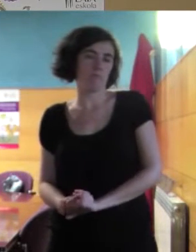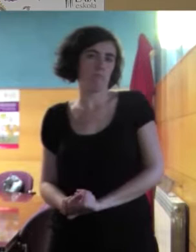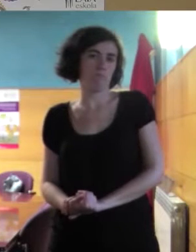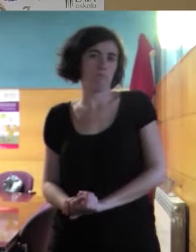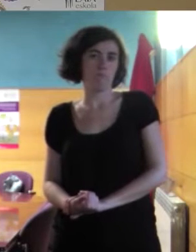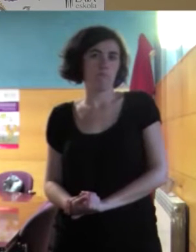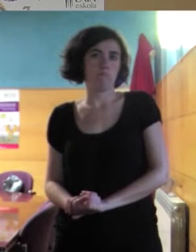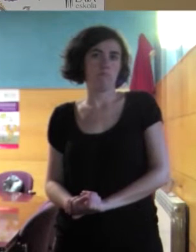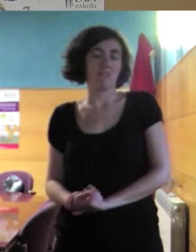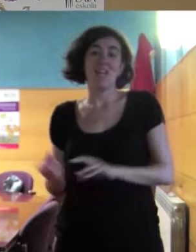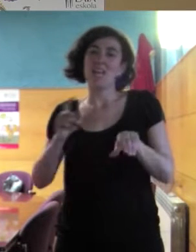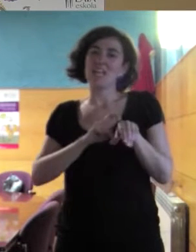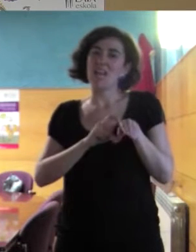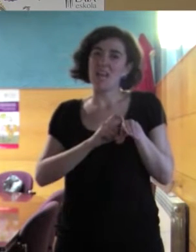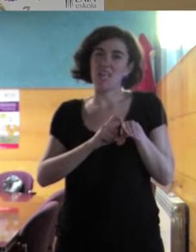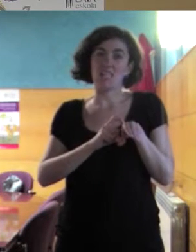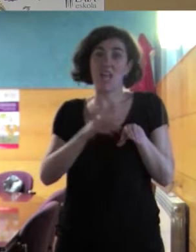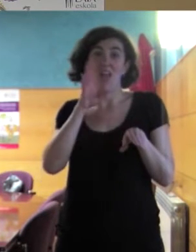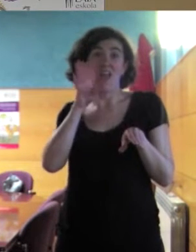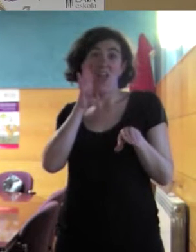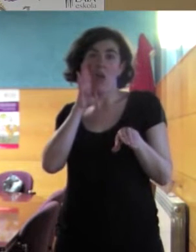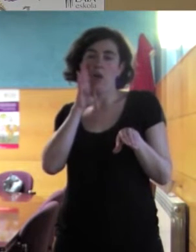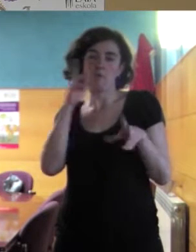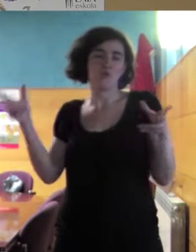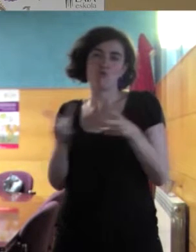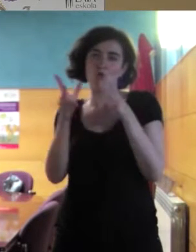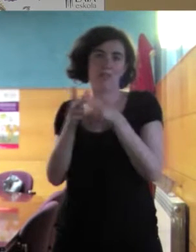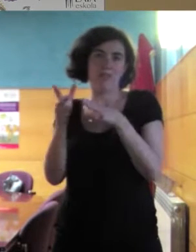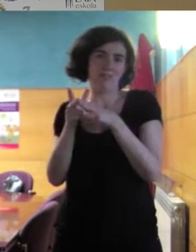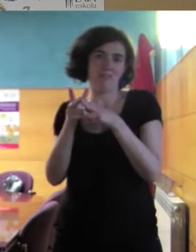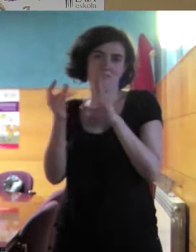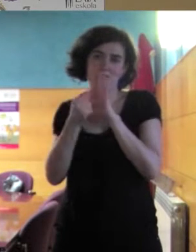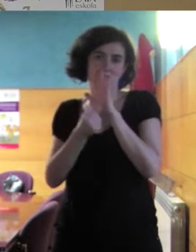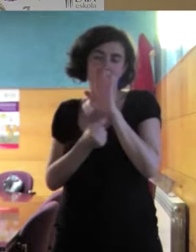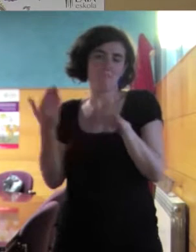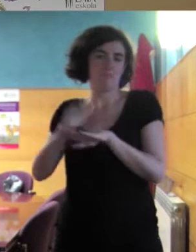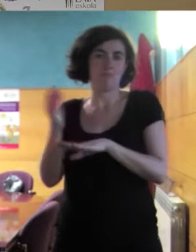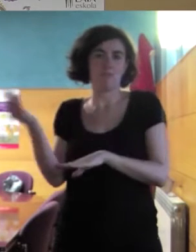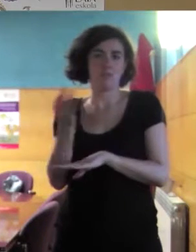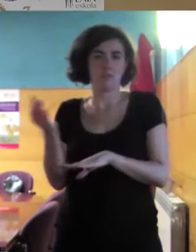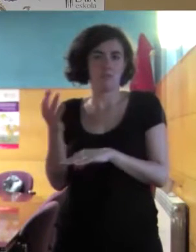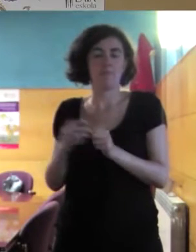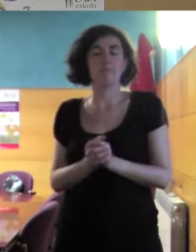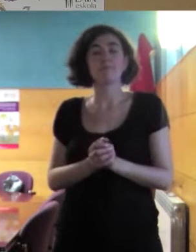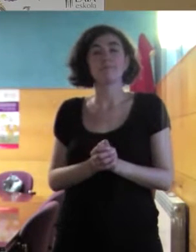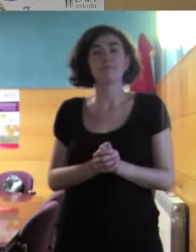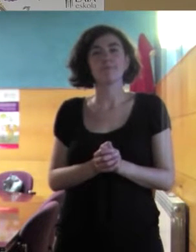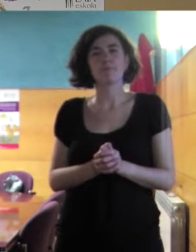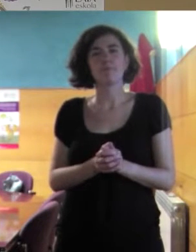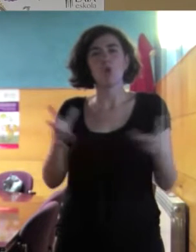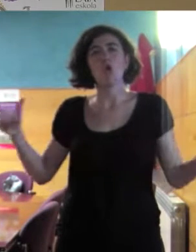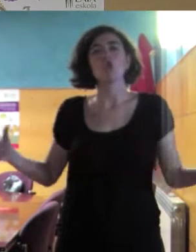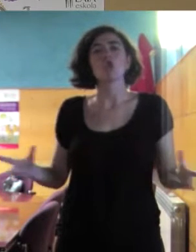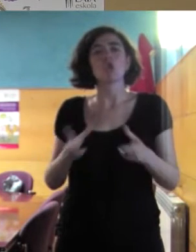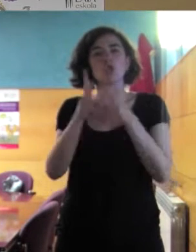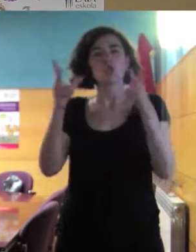tener esas mismas características que acabo de decir. Y, bueno, pues la creencia en la cohesión social, es decir, que tiene que haber un